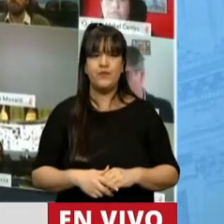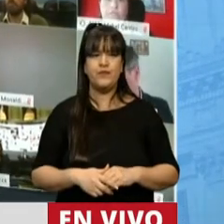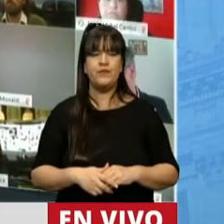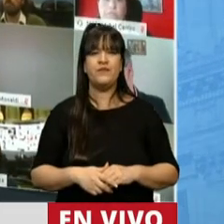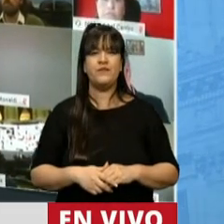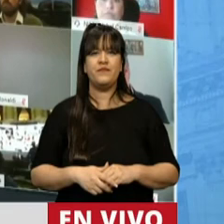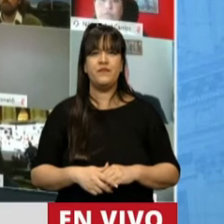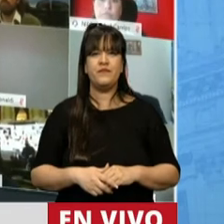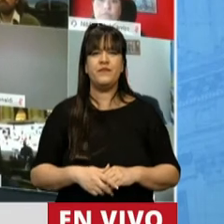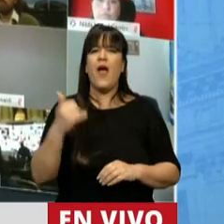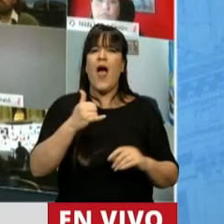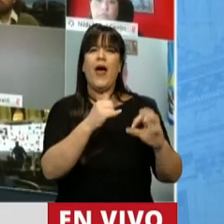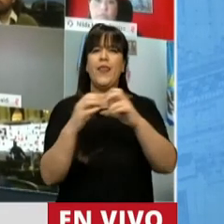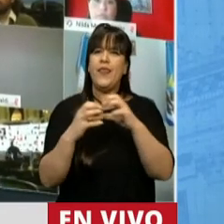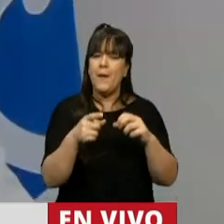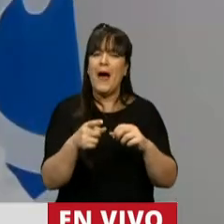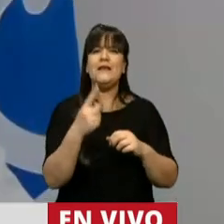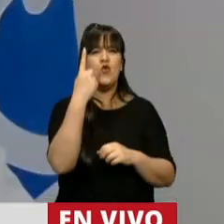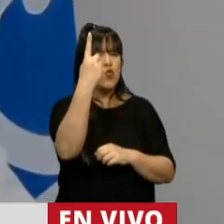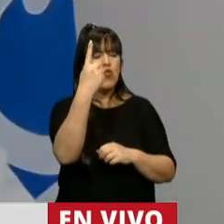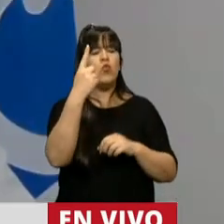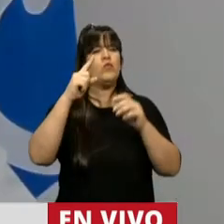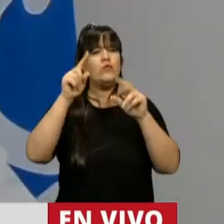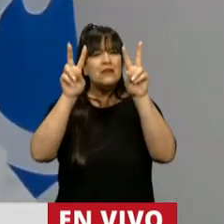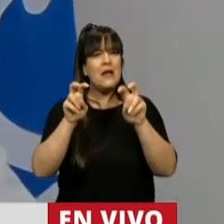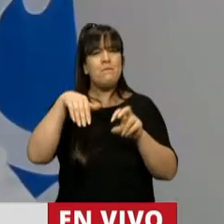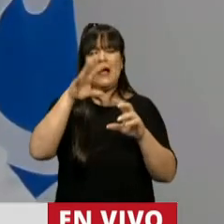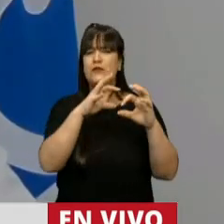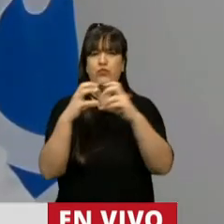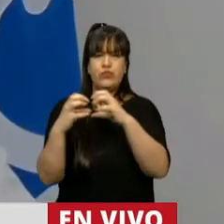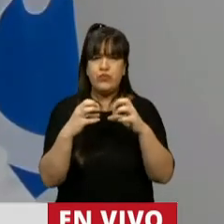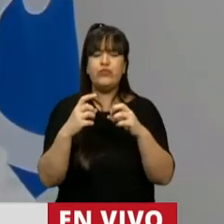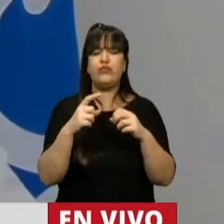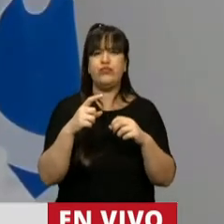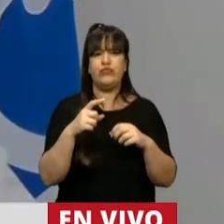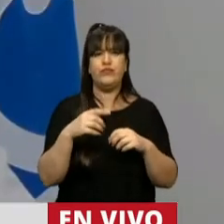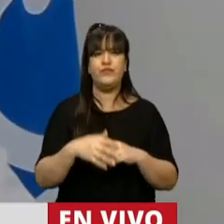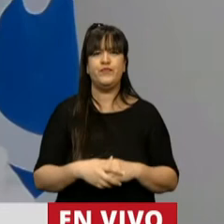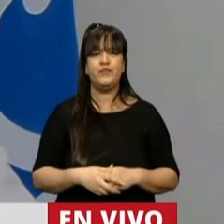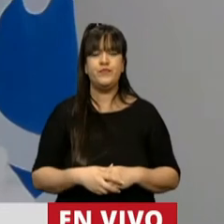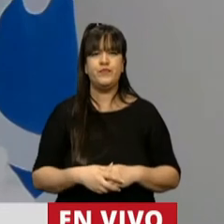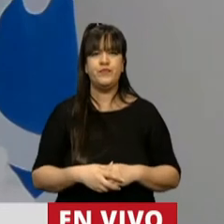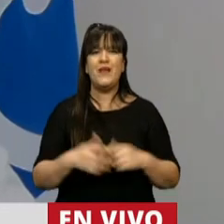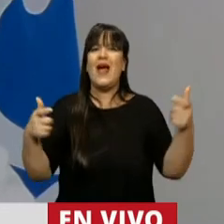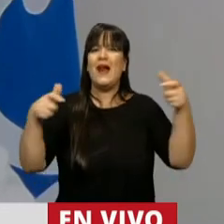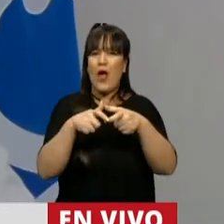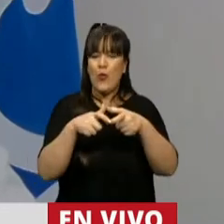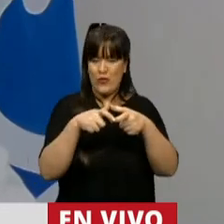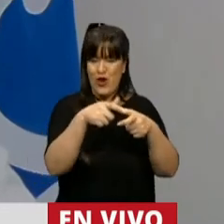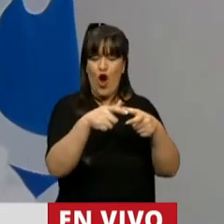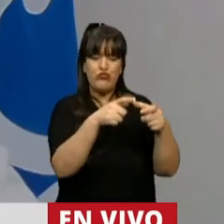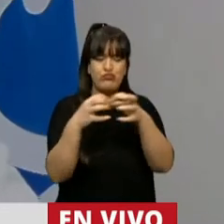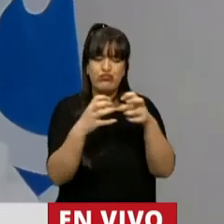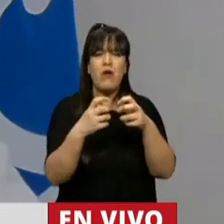una serie de debates o tal vez fue una de las cosas que más se debatió en el transcurso de la reunión de la Comisión